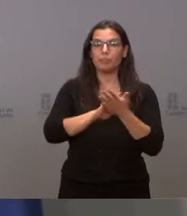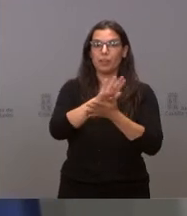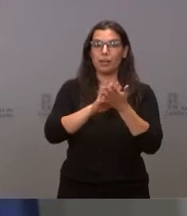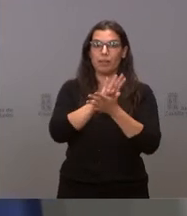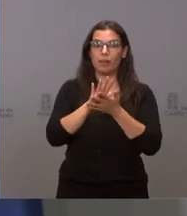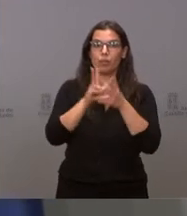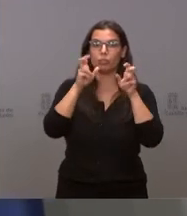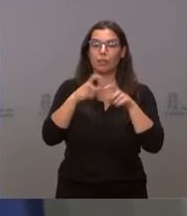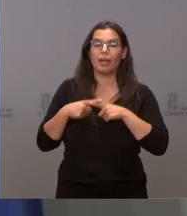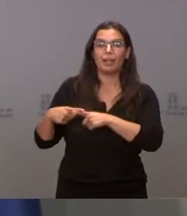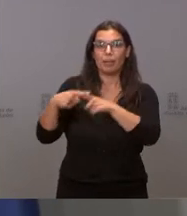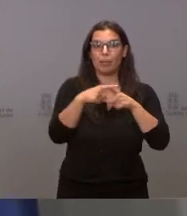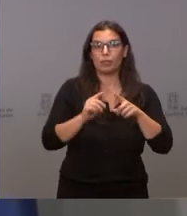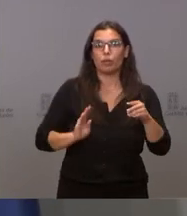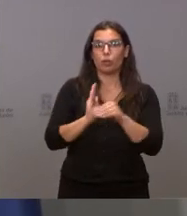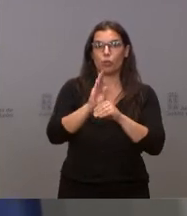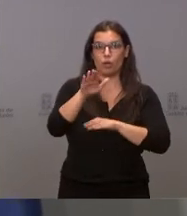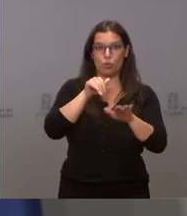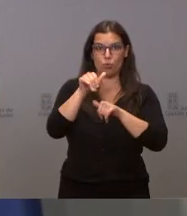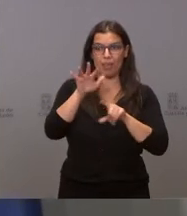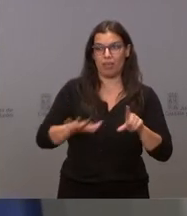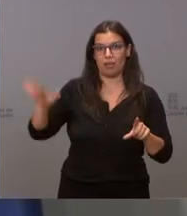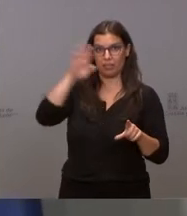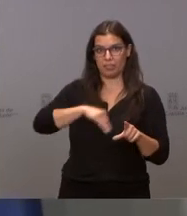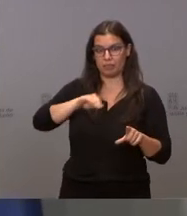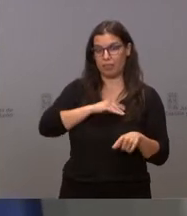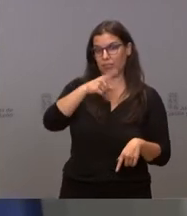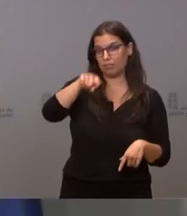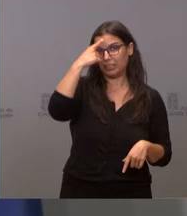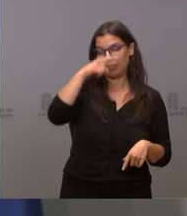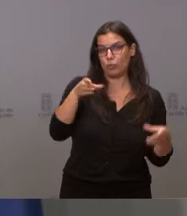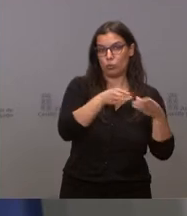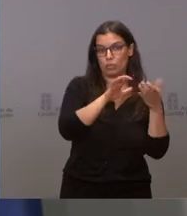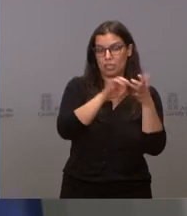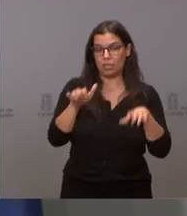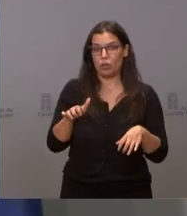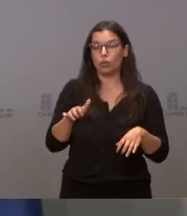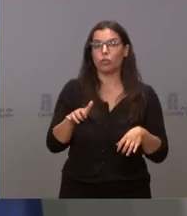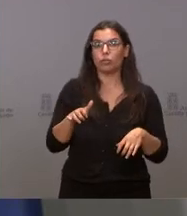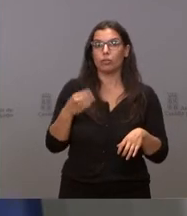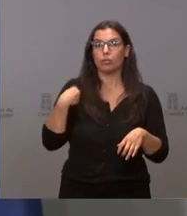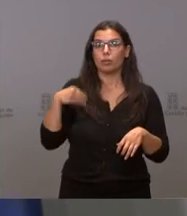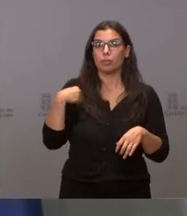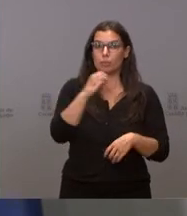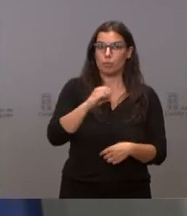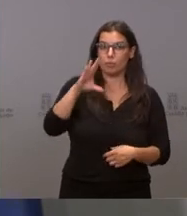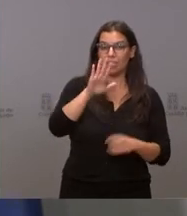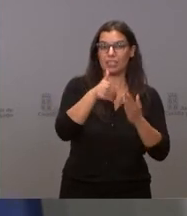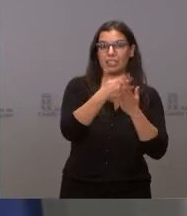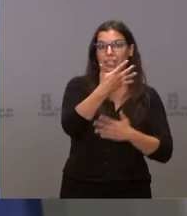de ayudas convocadas a nivel estatal. Saben que la Junta de Castilla y León ha aumentado los CNAES hasta 570,